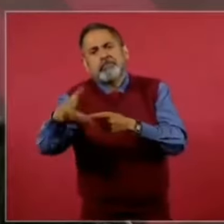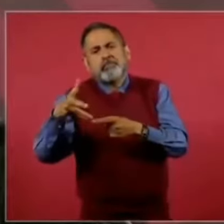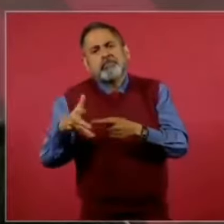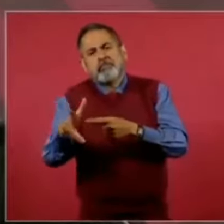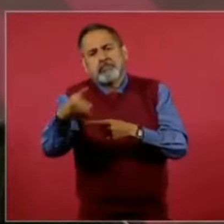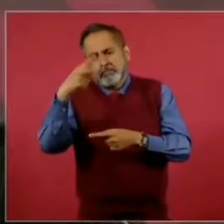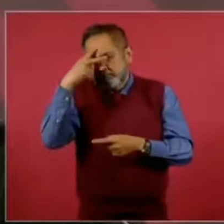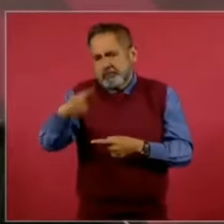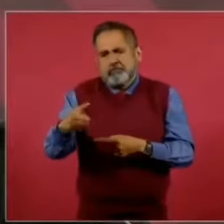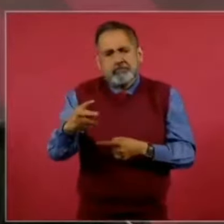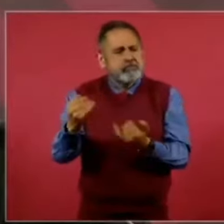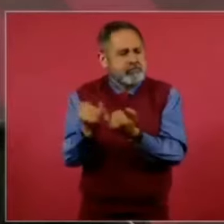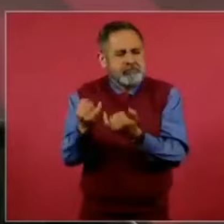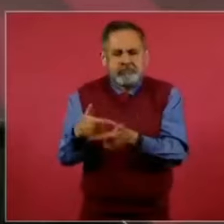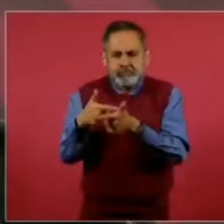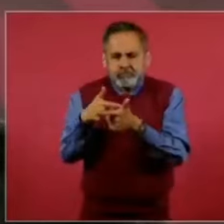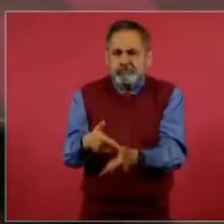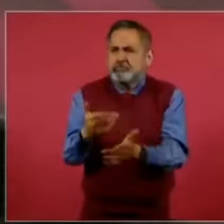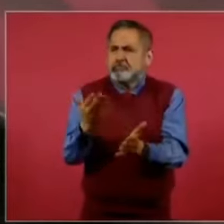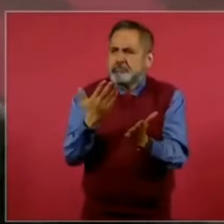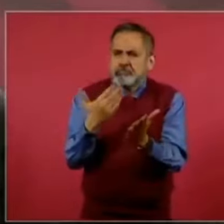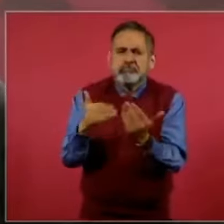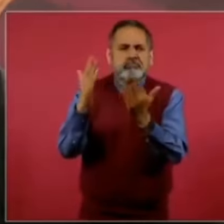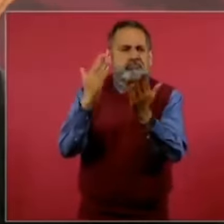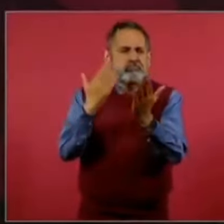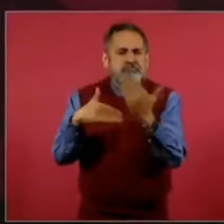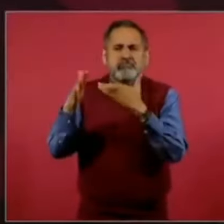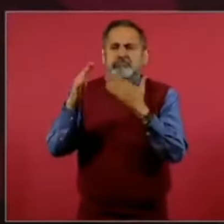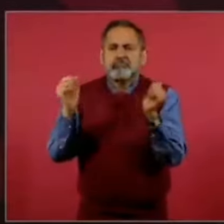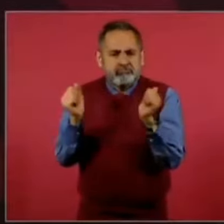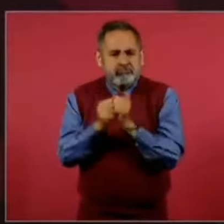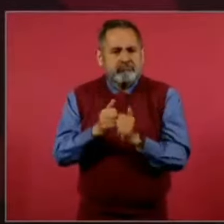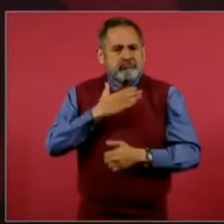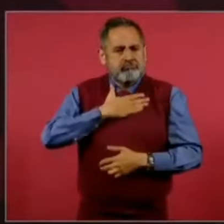progresando con justicia,